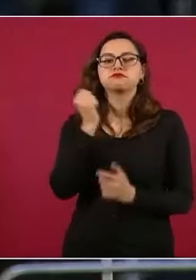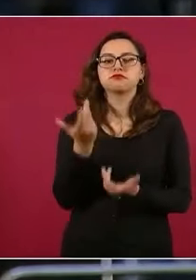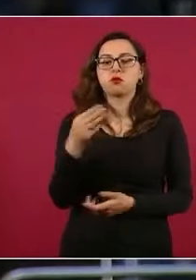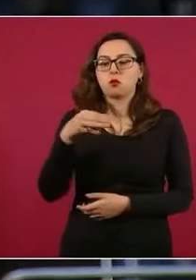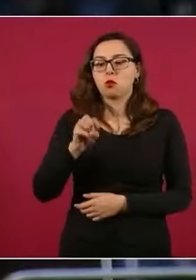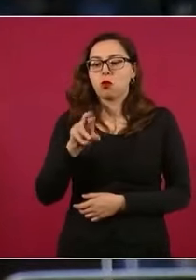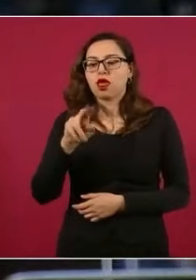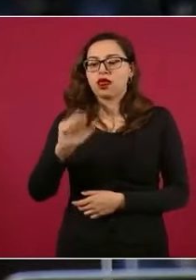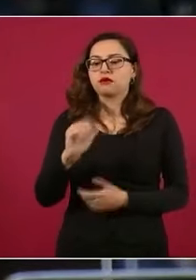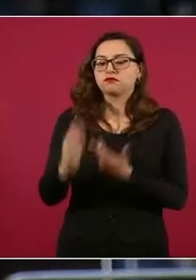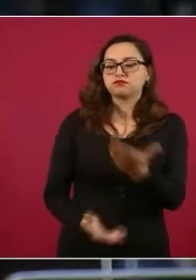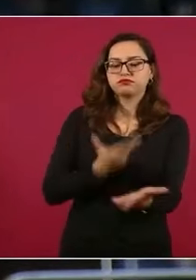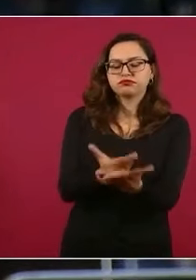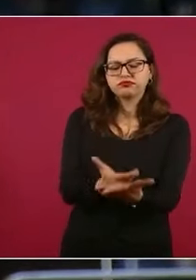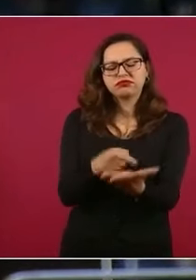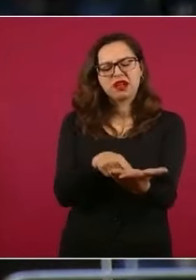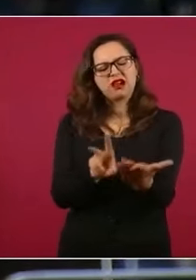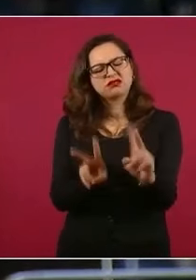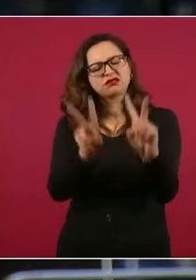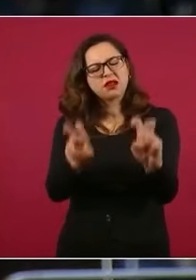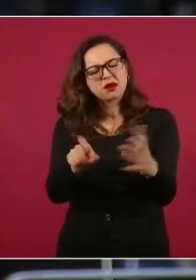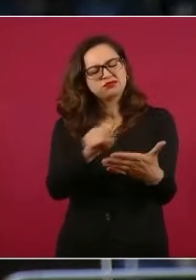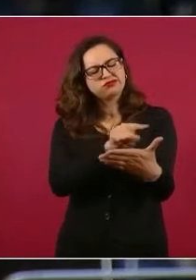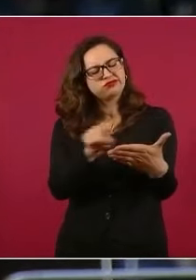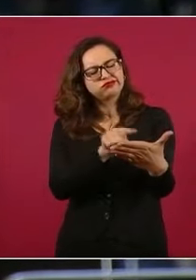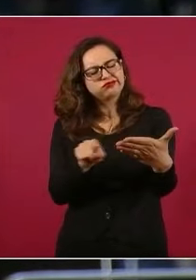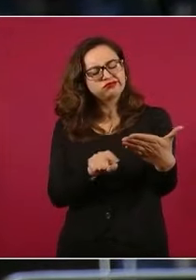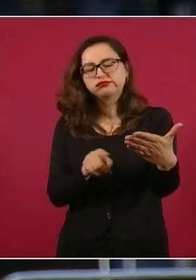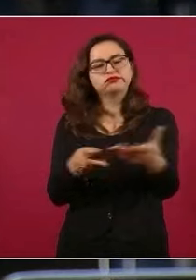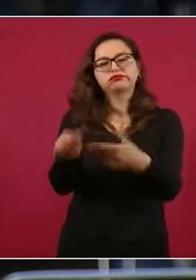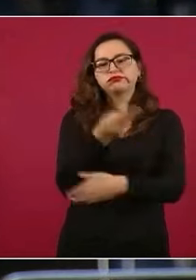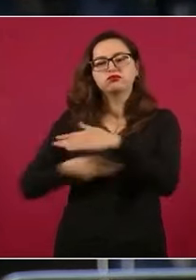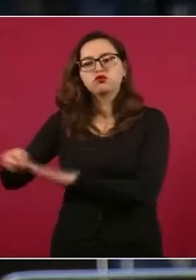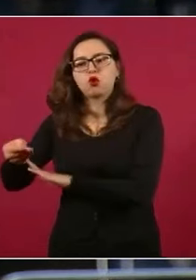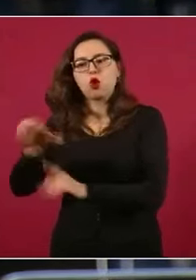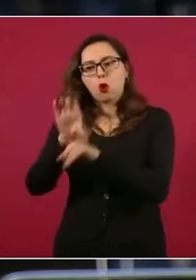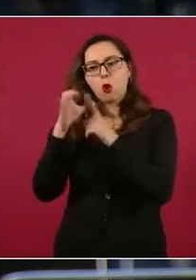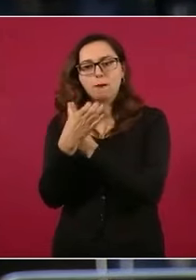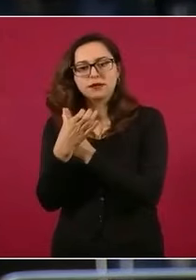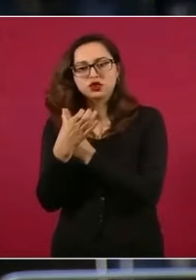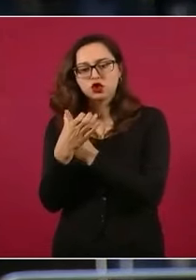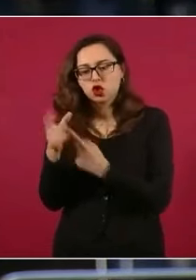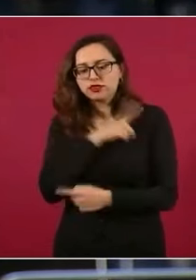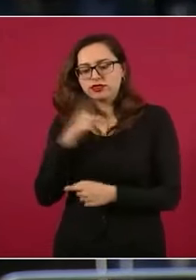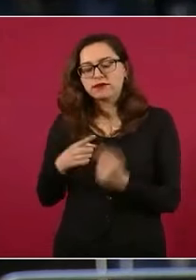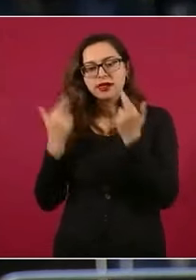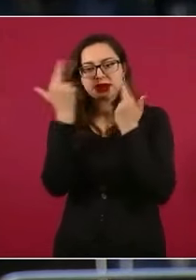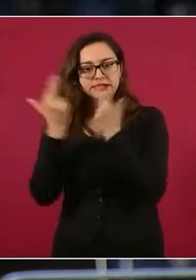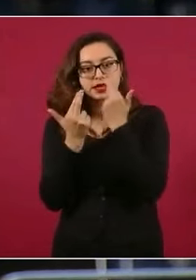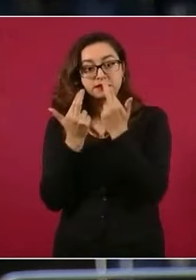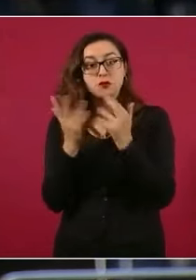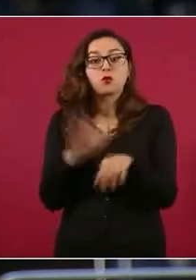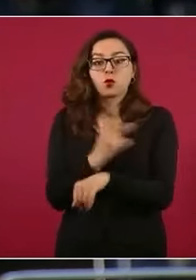va a revisar en comisiones otra vez. ¿Cómo ve precisar un poquito más la rendición de cuentas del Ejército, que es como lo que están